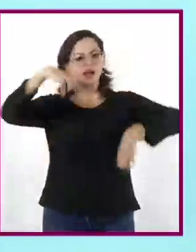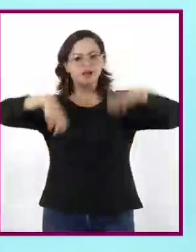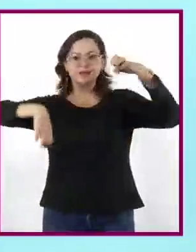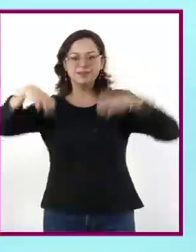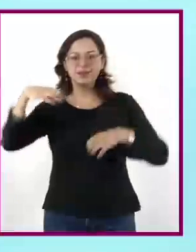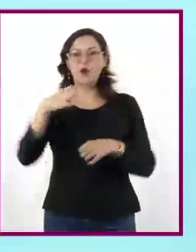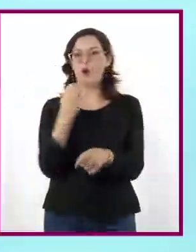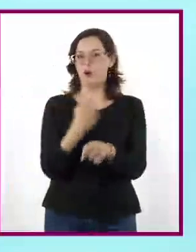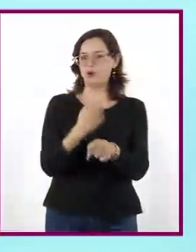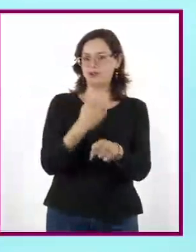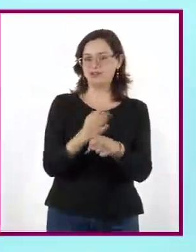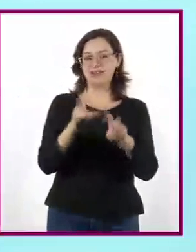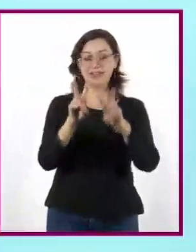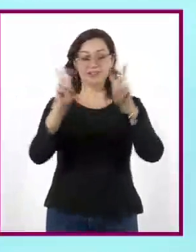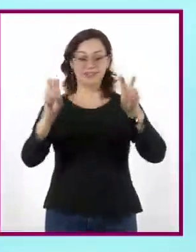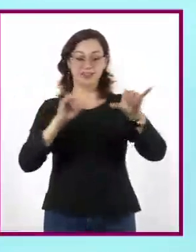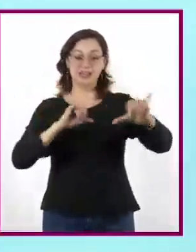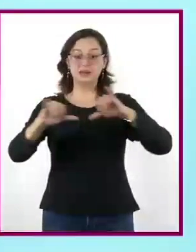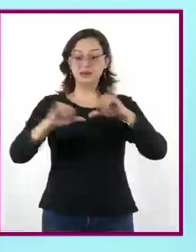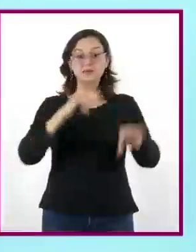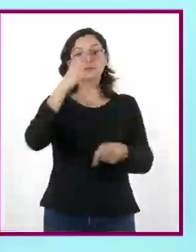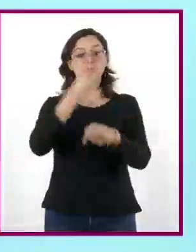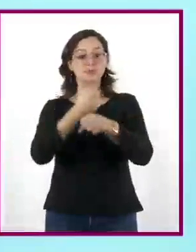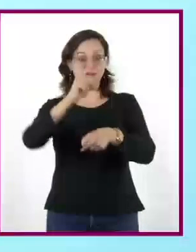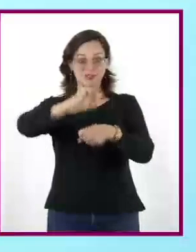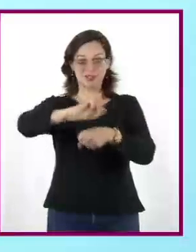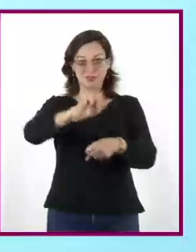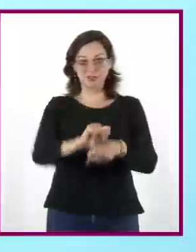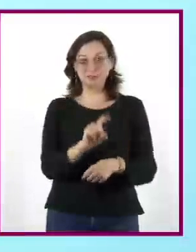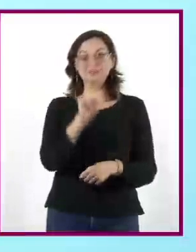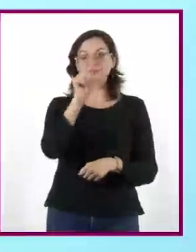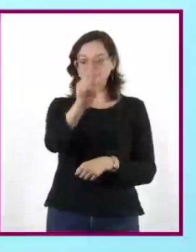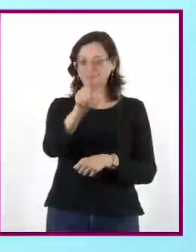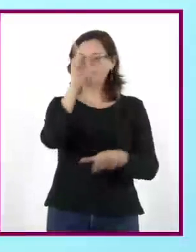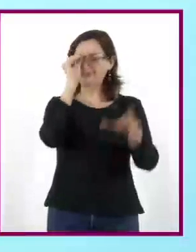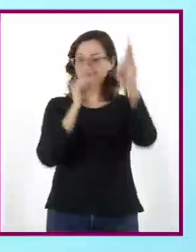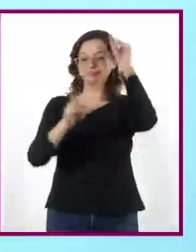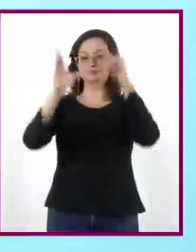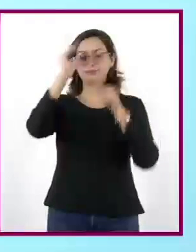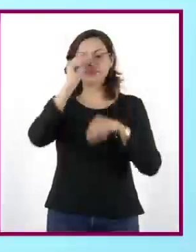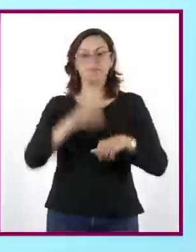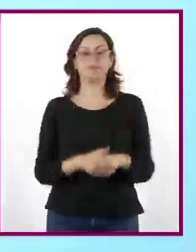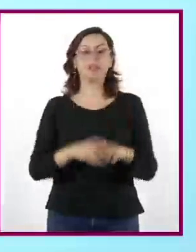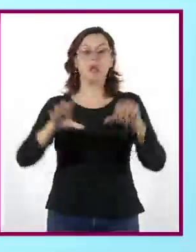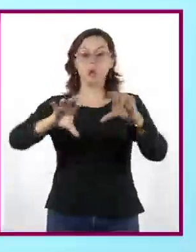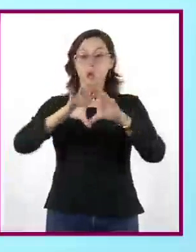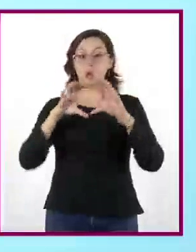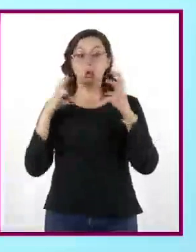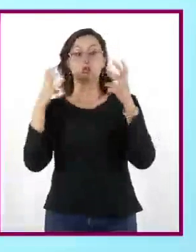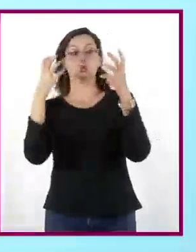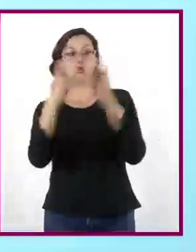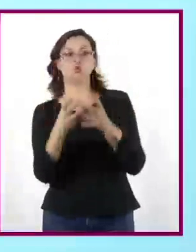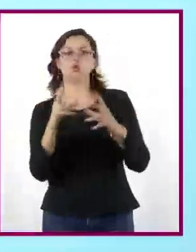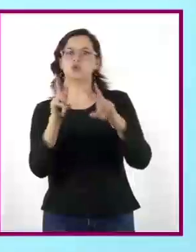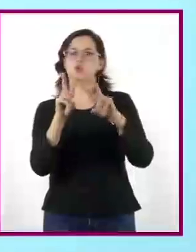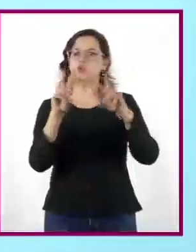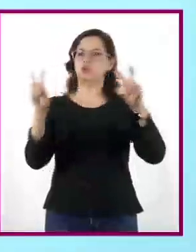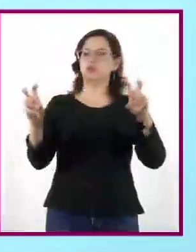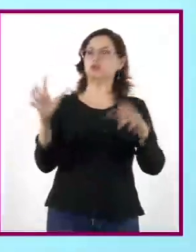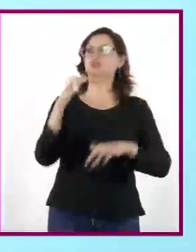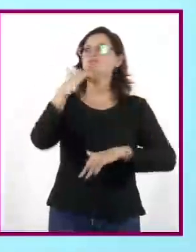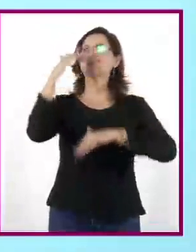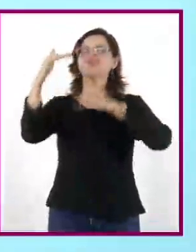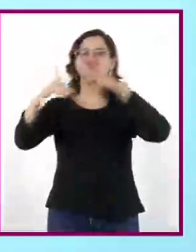estudiantes de la Asignatura de Geografía Primer Grado. Hemos hablado de los retos globales referentes a la contaminación